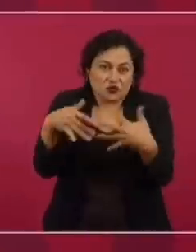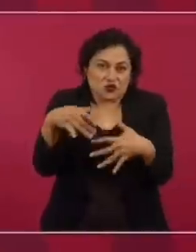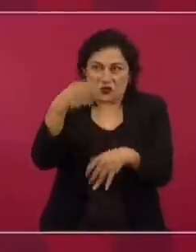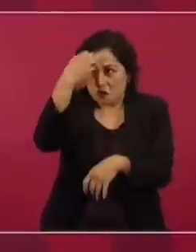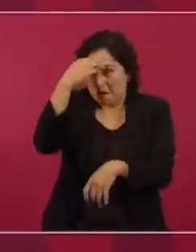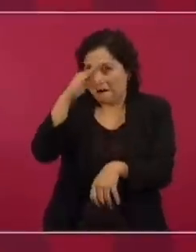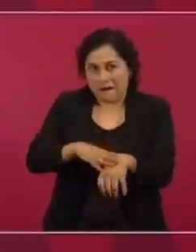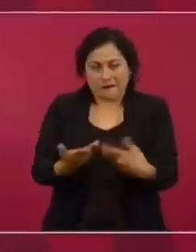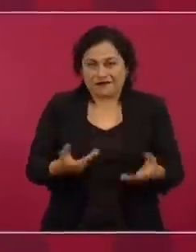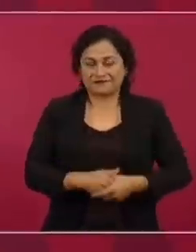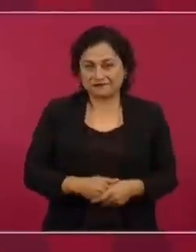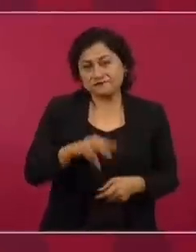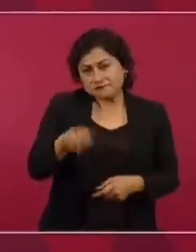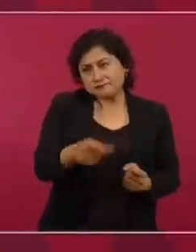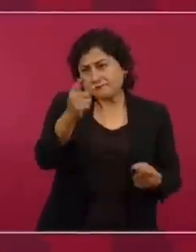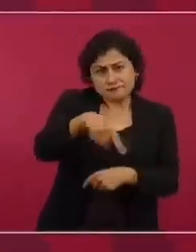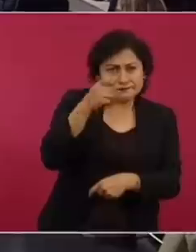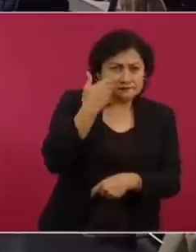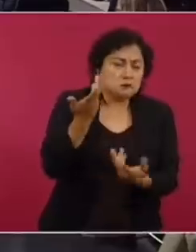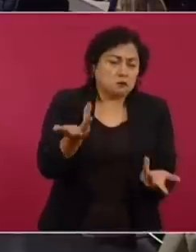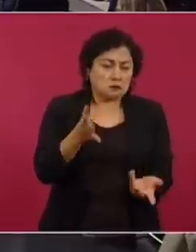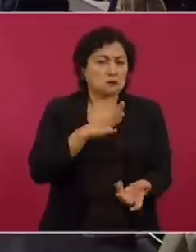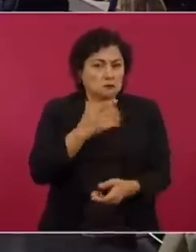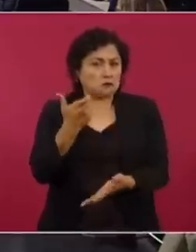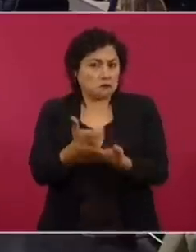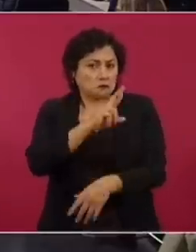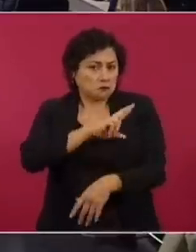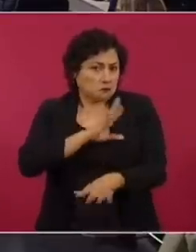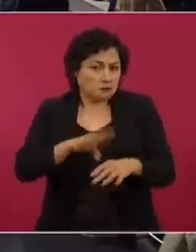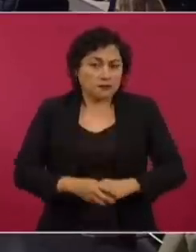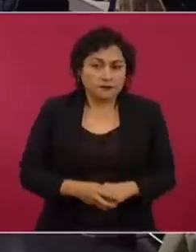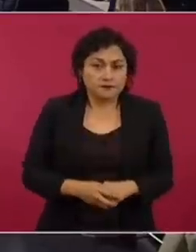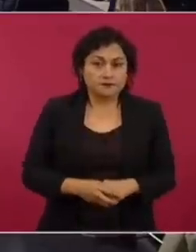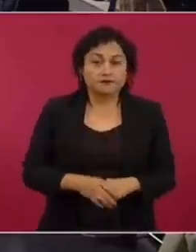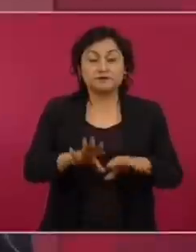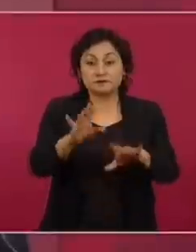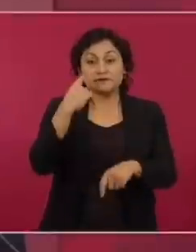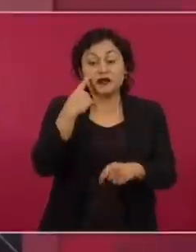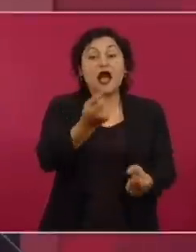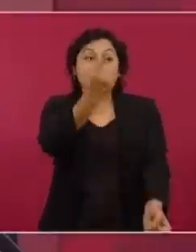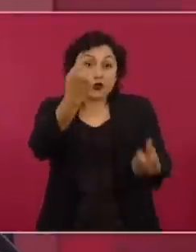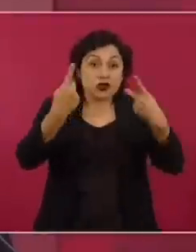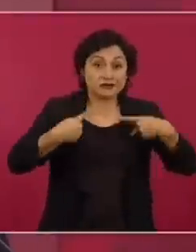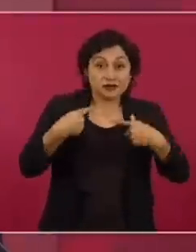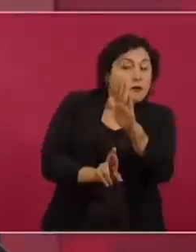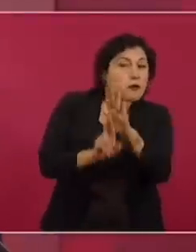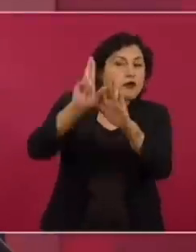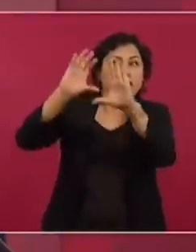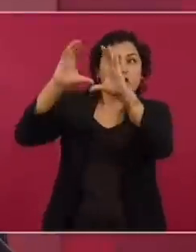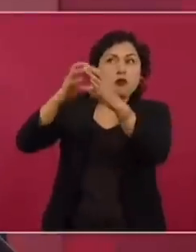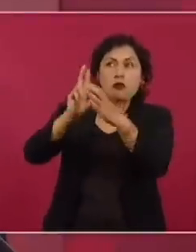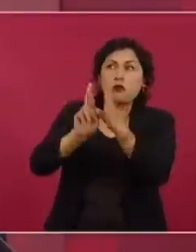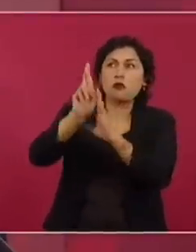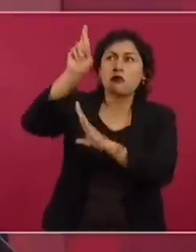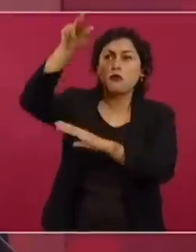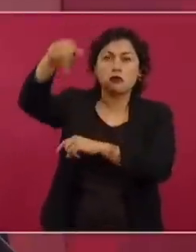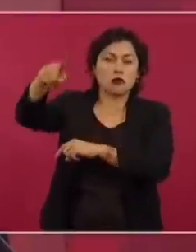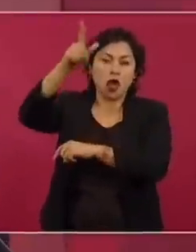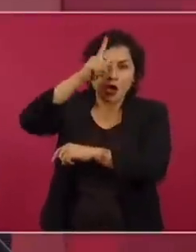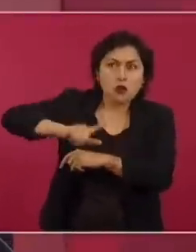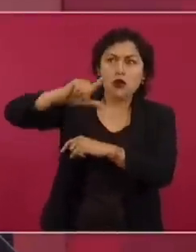personas. Hay quienes están ahora pagando por ir al espacio y pagan muchísimo. Hay viajes al espacio.